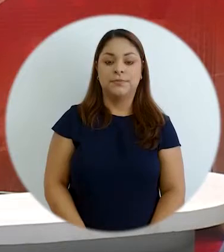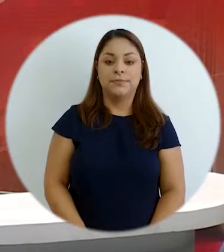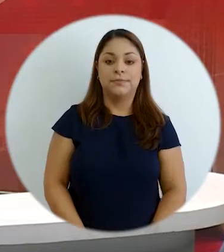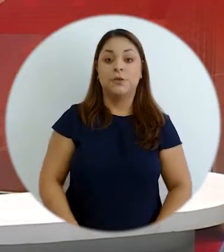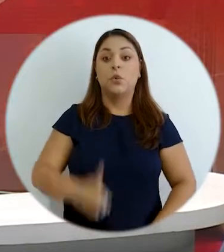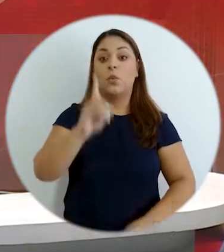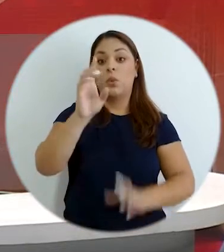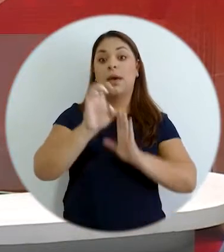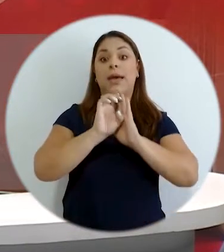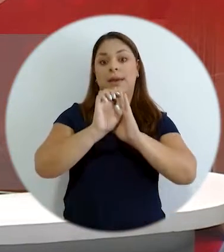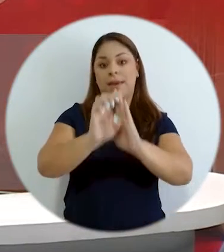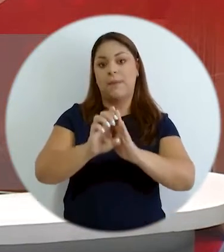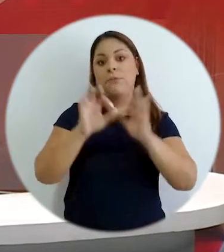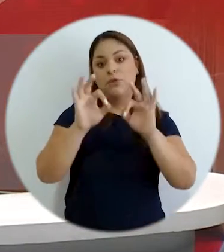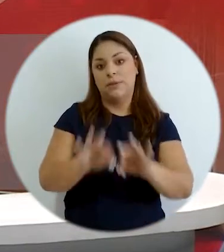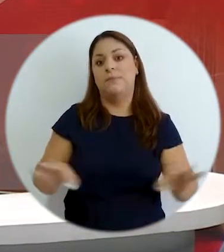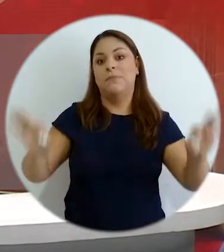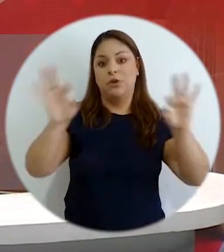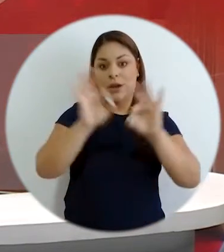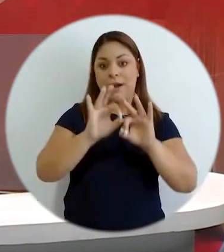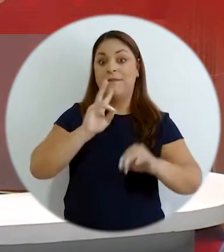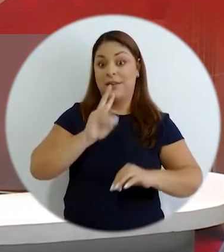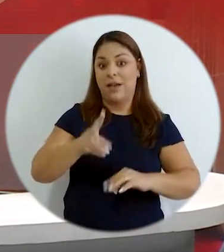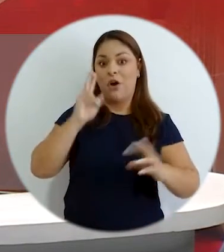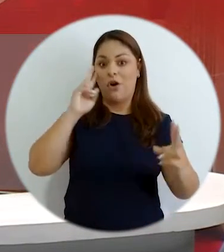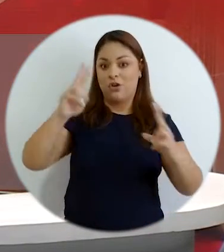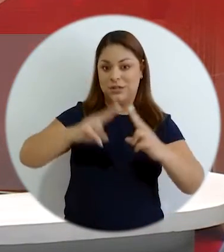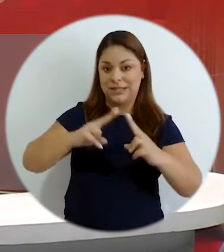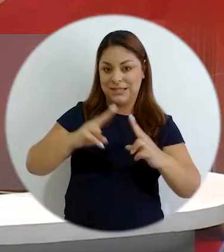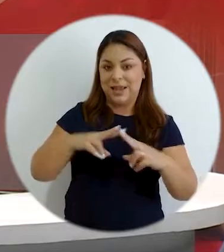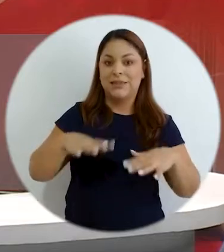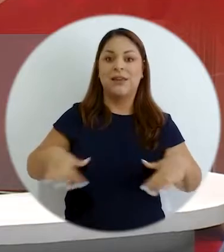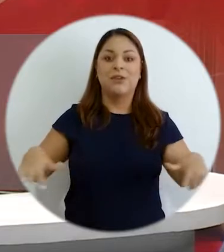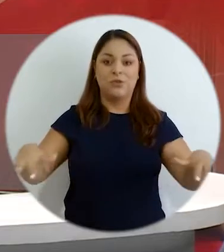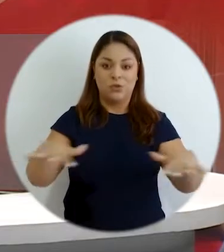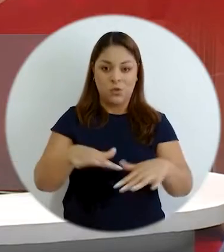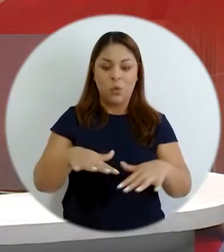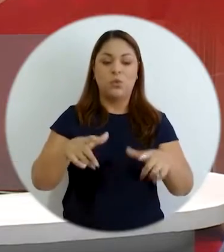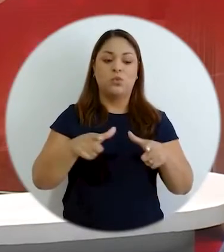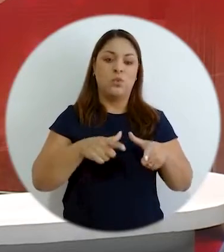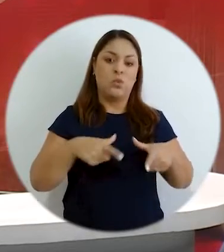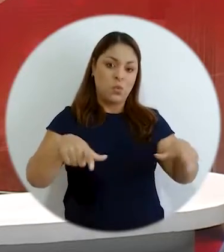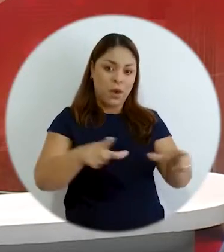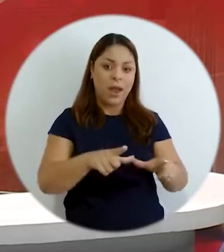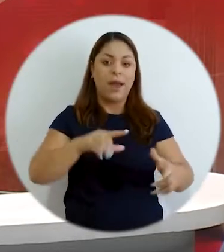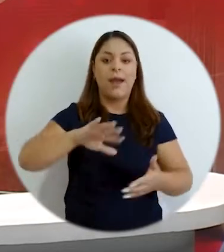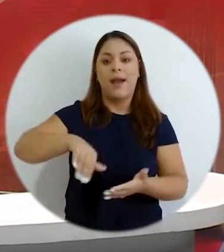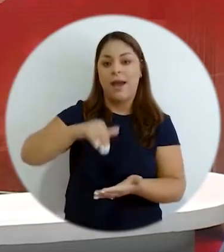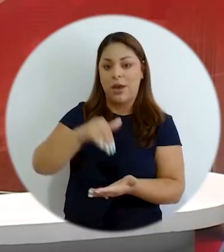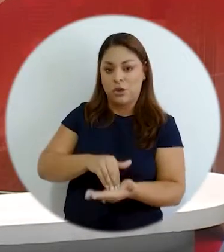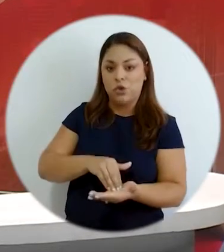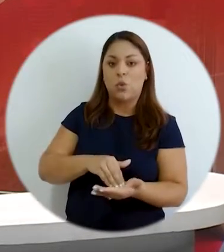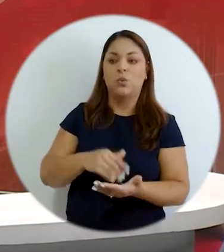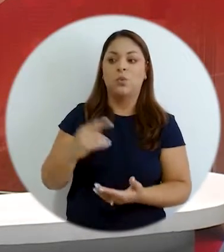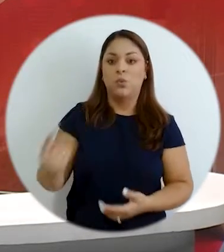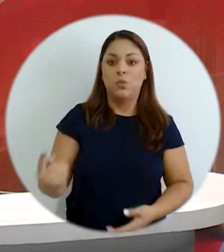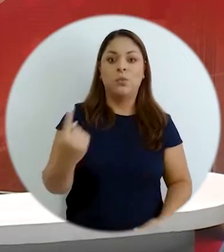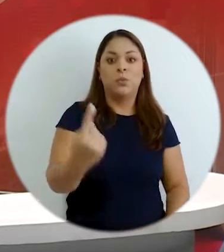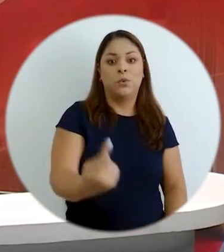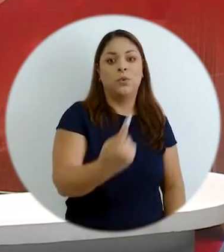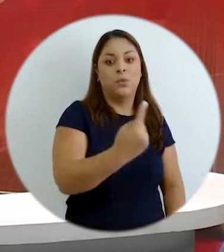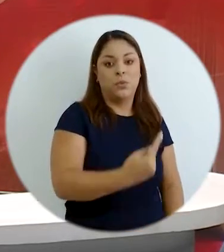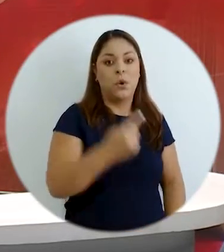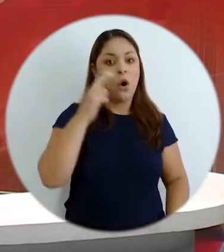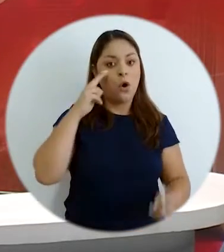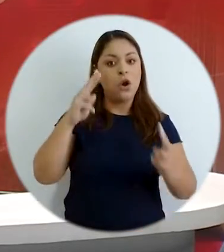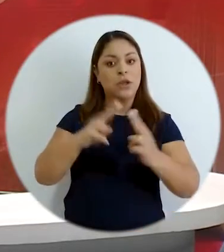un ejemplo de esa importancia de conocer esos territorios esas regiones esos cantones